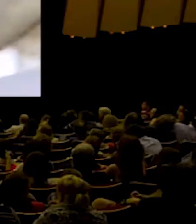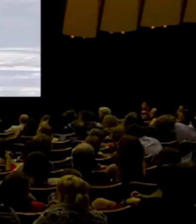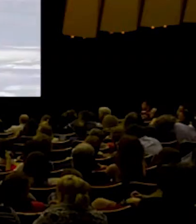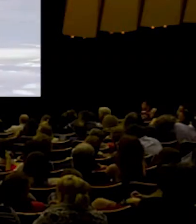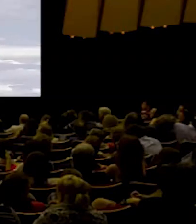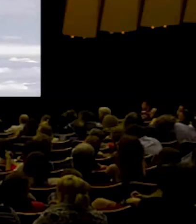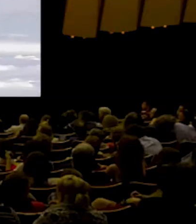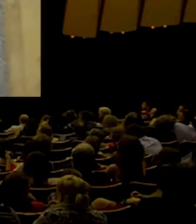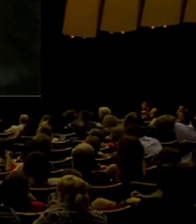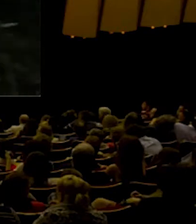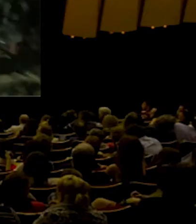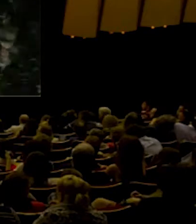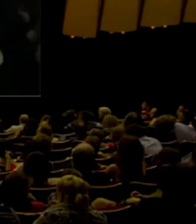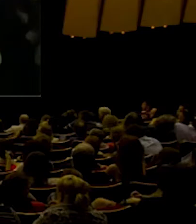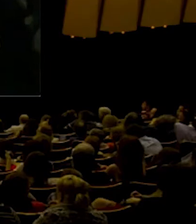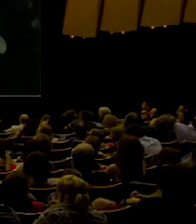vigor